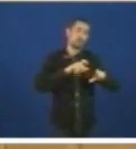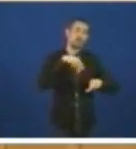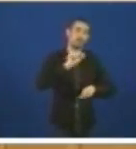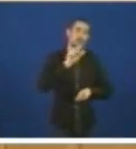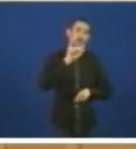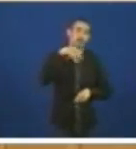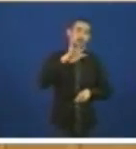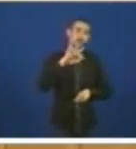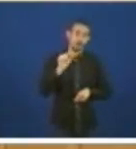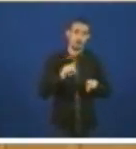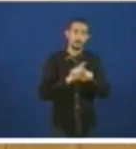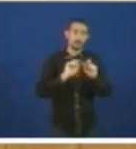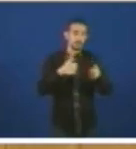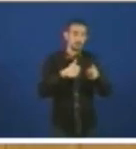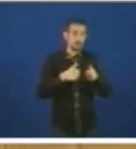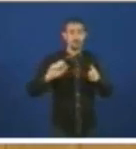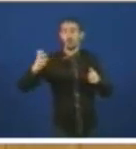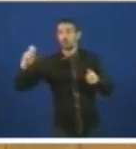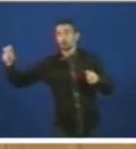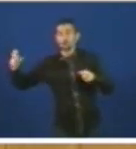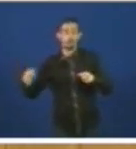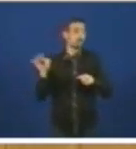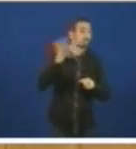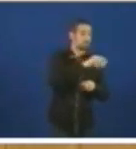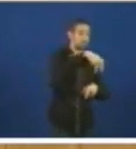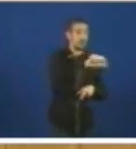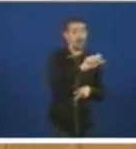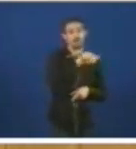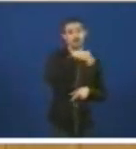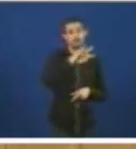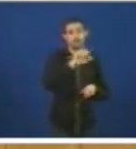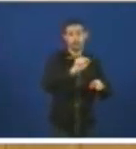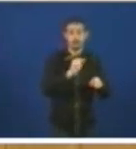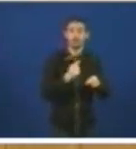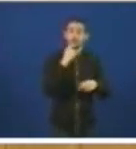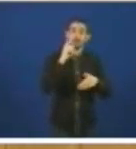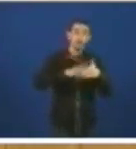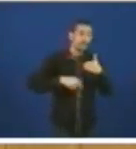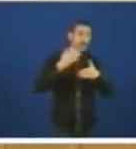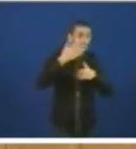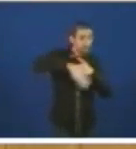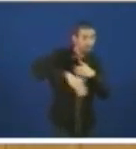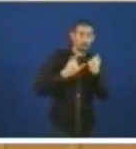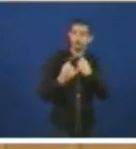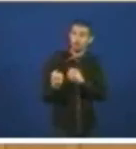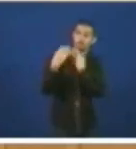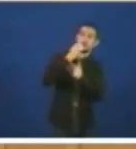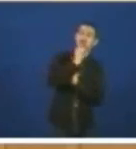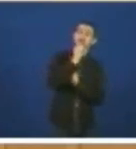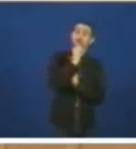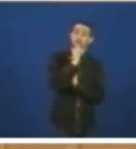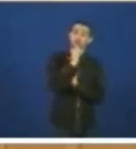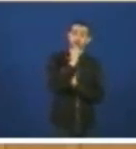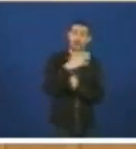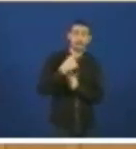anteriormente Izar, despois Navantia. Ese plano inicial no prazo do mes non temos conhecimento da súa presentación. Entendemos que está incumplido.